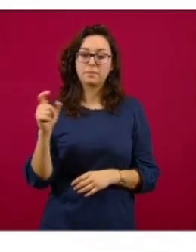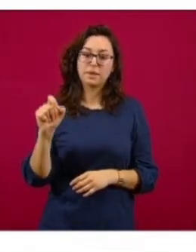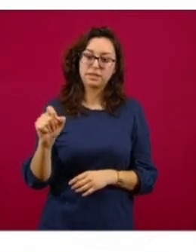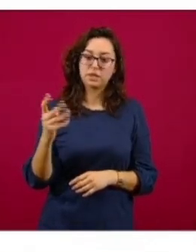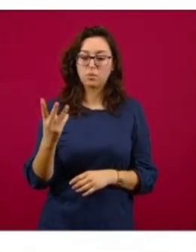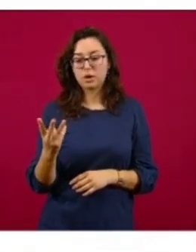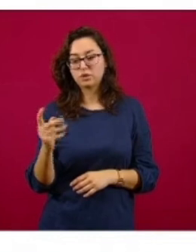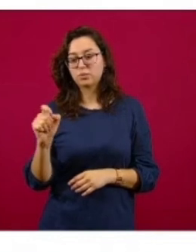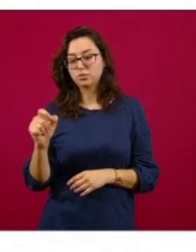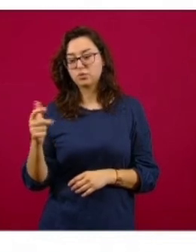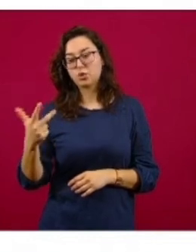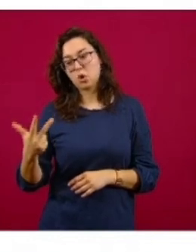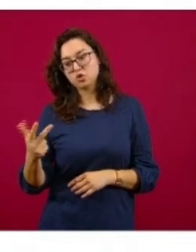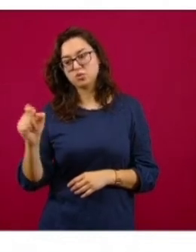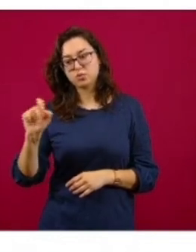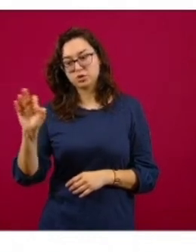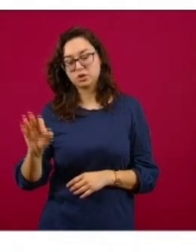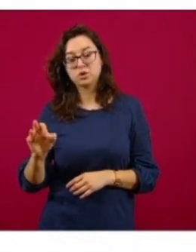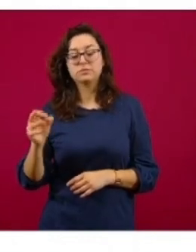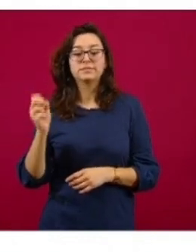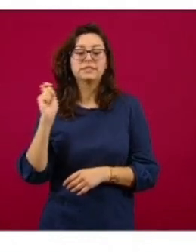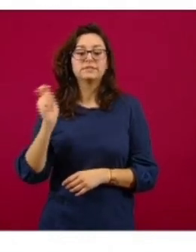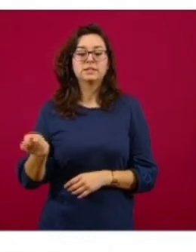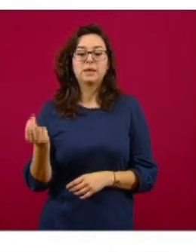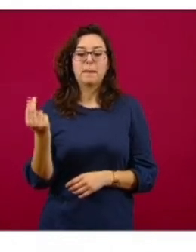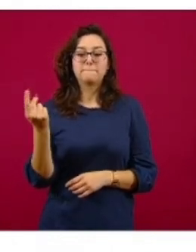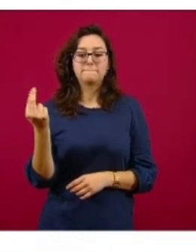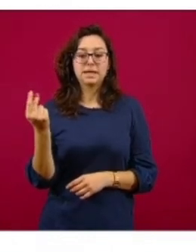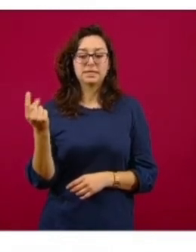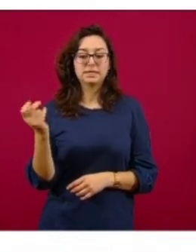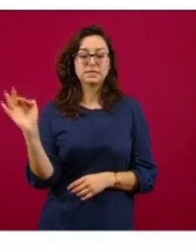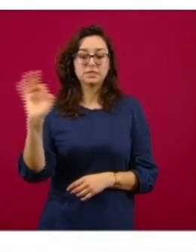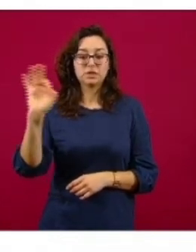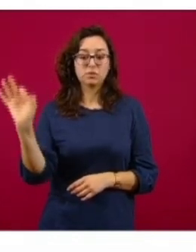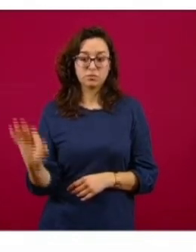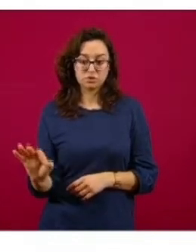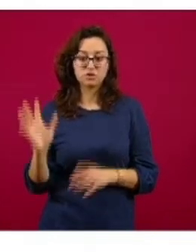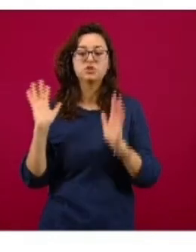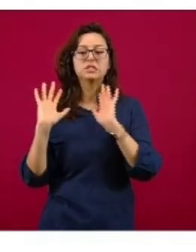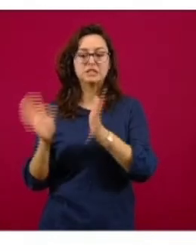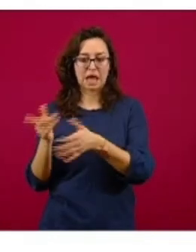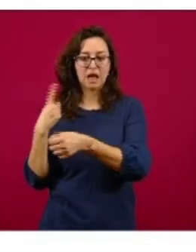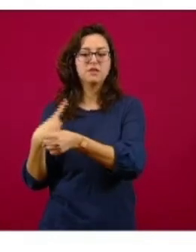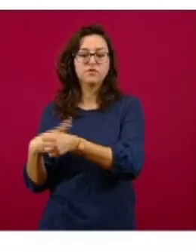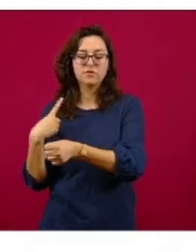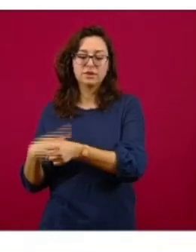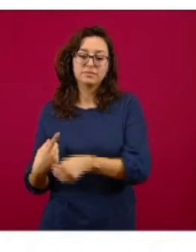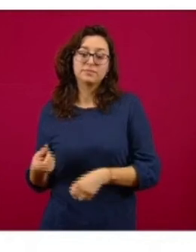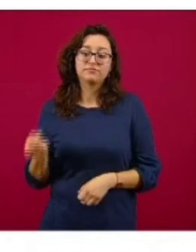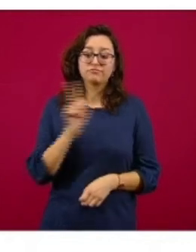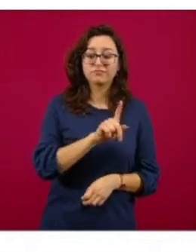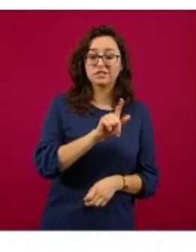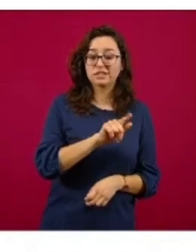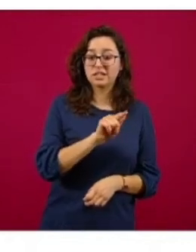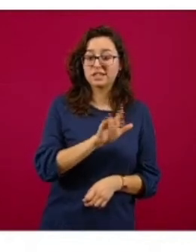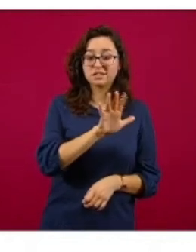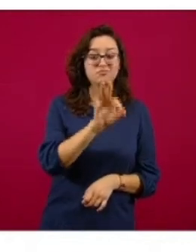.8%, es decir, 25%. Quiere decir que 75% fueron